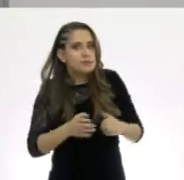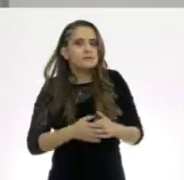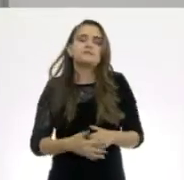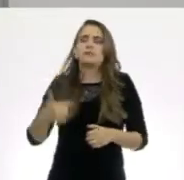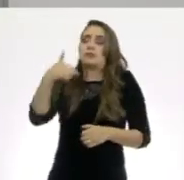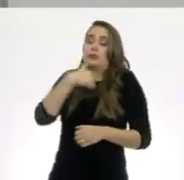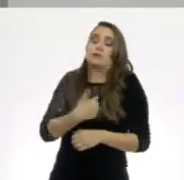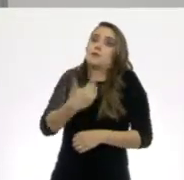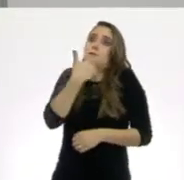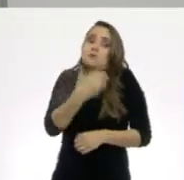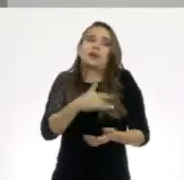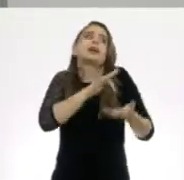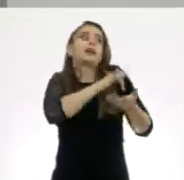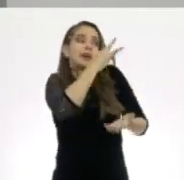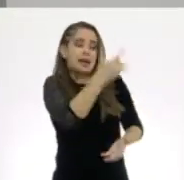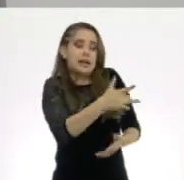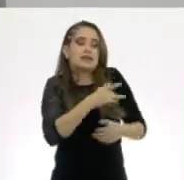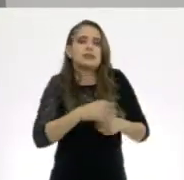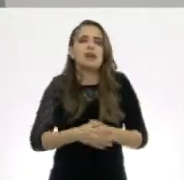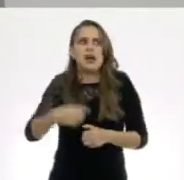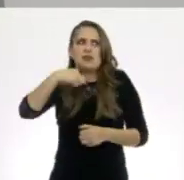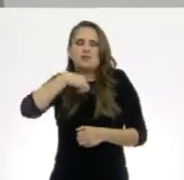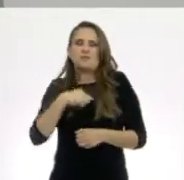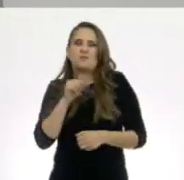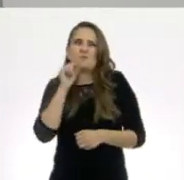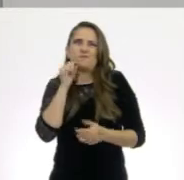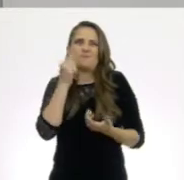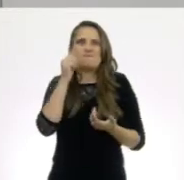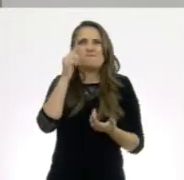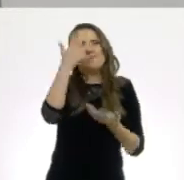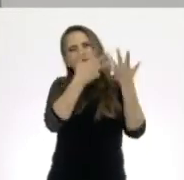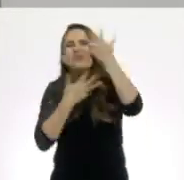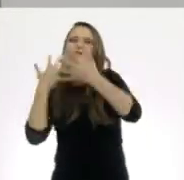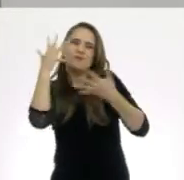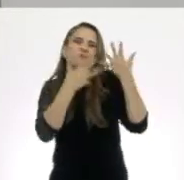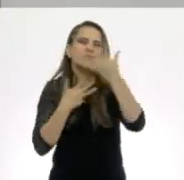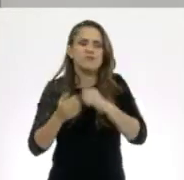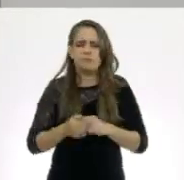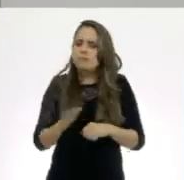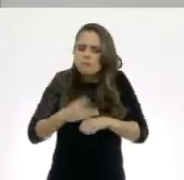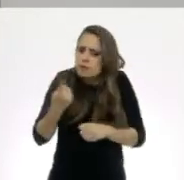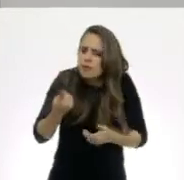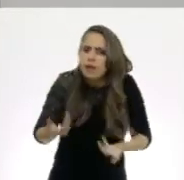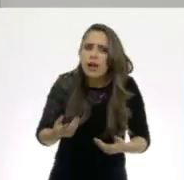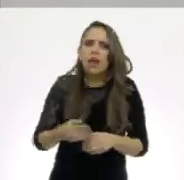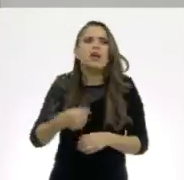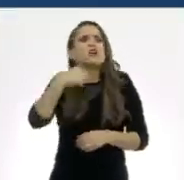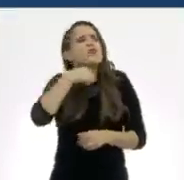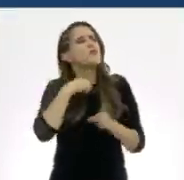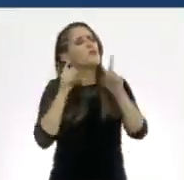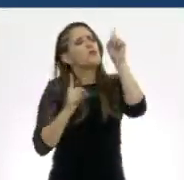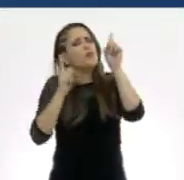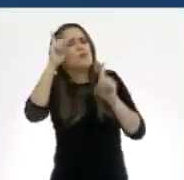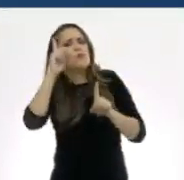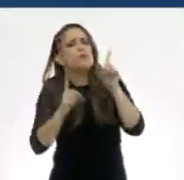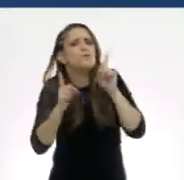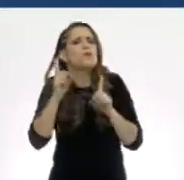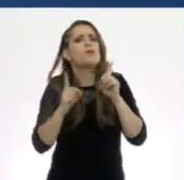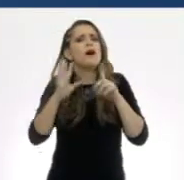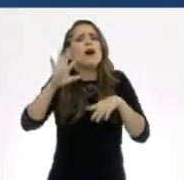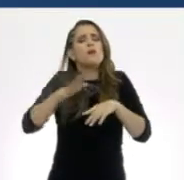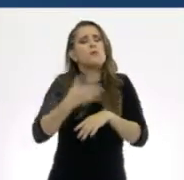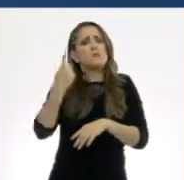muy bien, maestra. Gracias. Solo estoy un poco confundido. A ver, dinos. ¿Qué te pasa? Tengo dudas sobre algunos cambios que